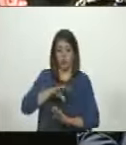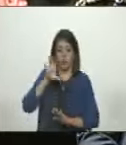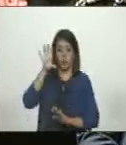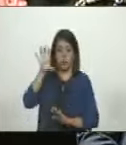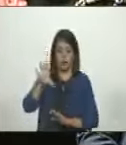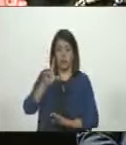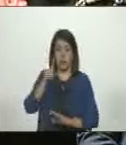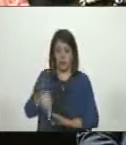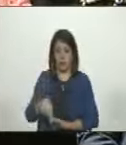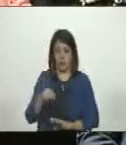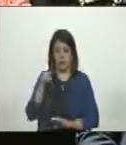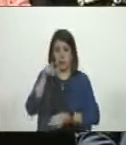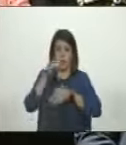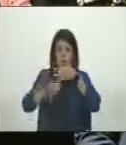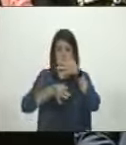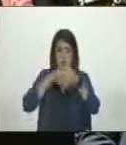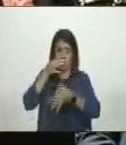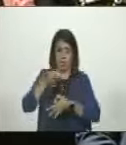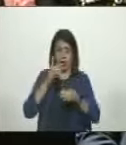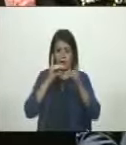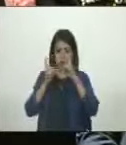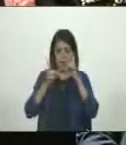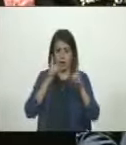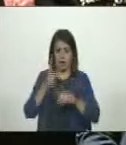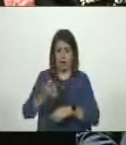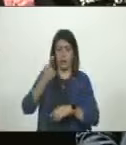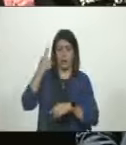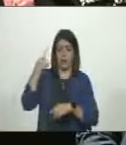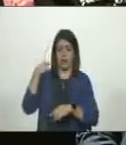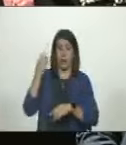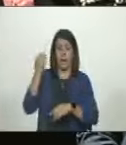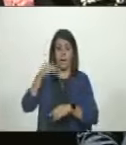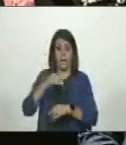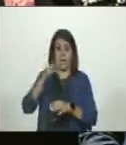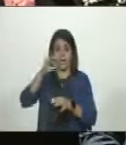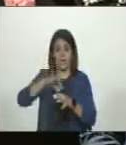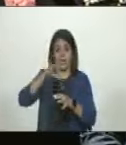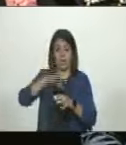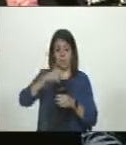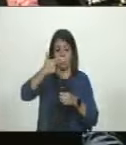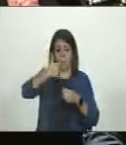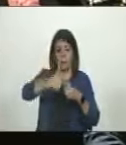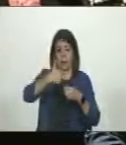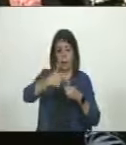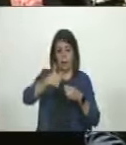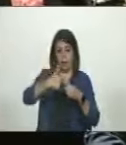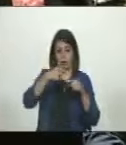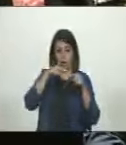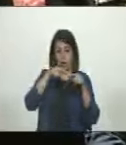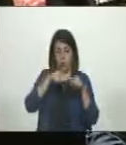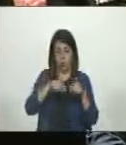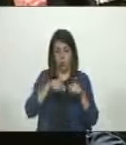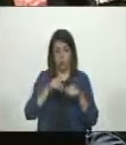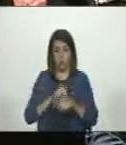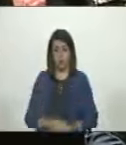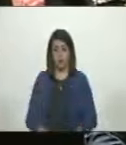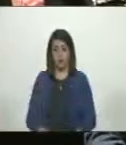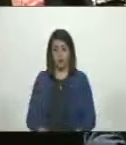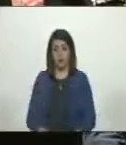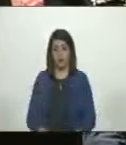y que también fue explicado en el debate de ayer. Sobre todo los ingresos petroleros que están muy